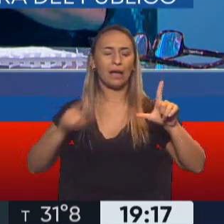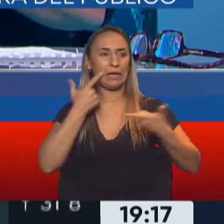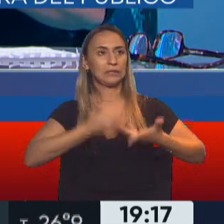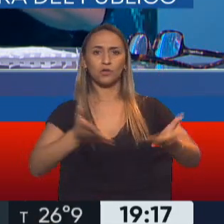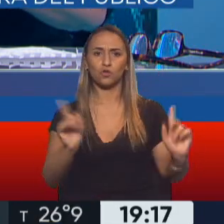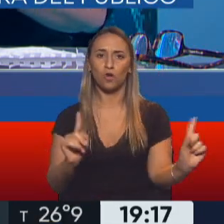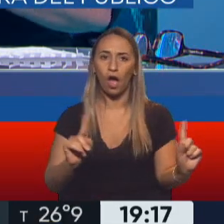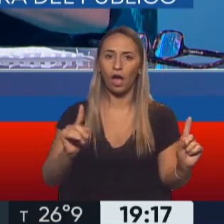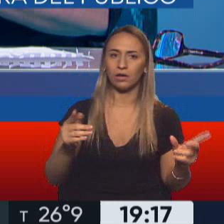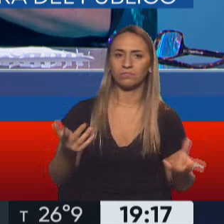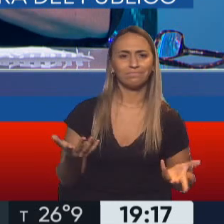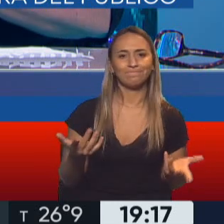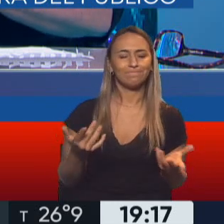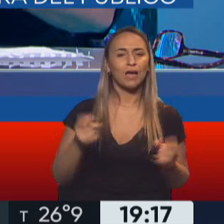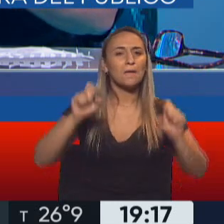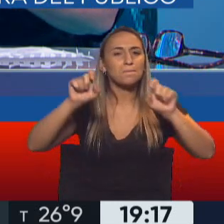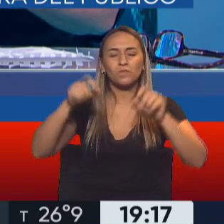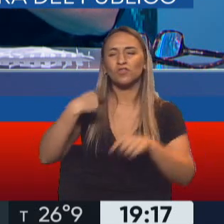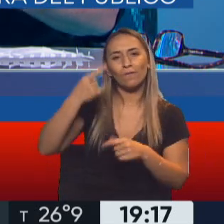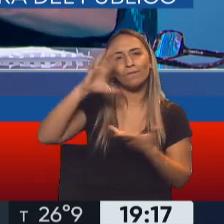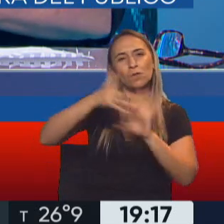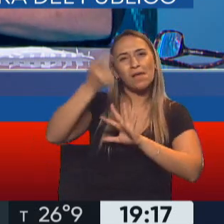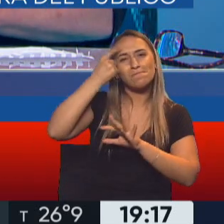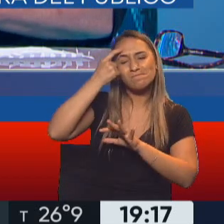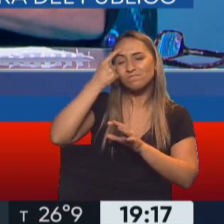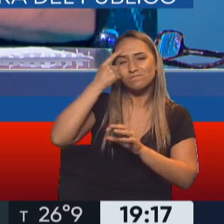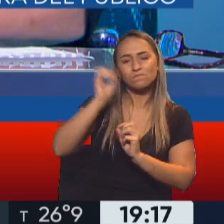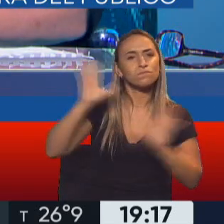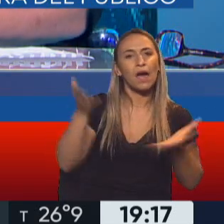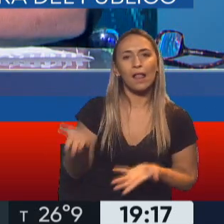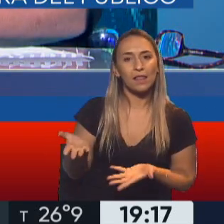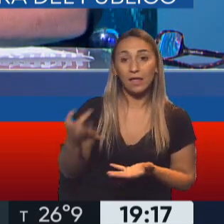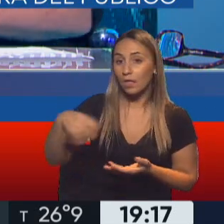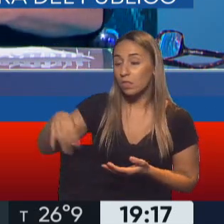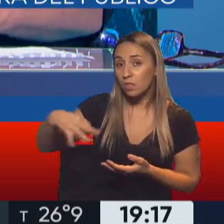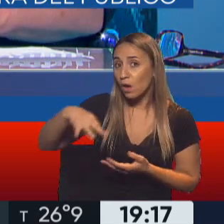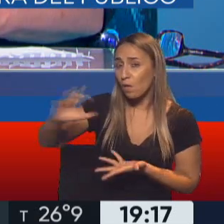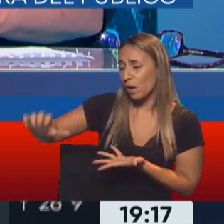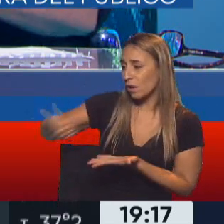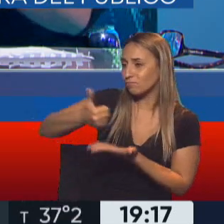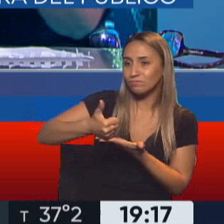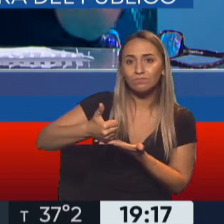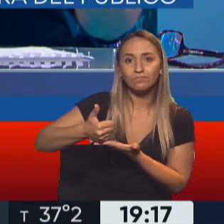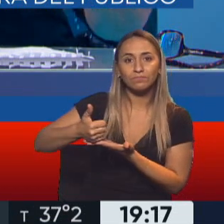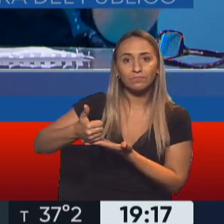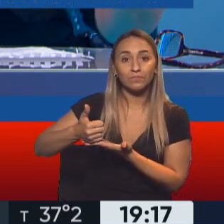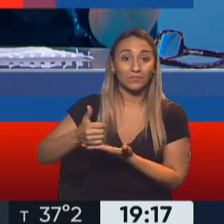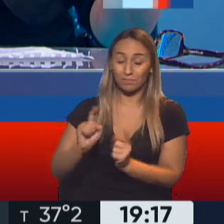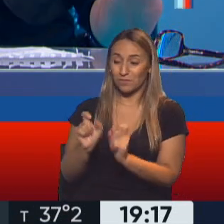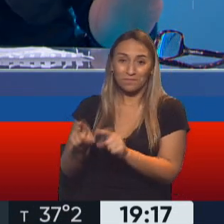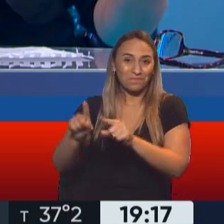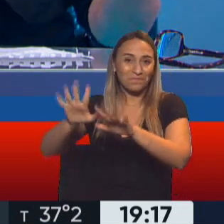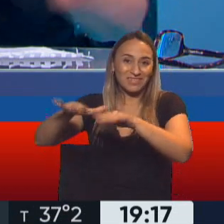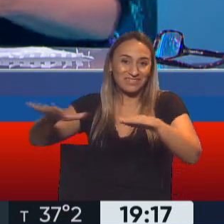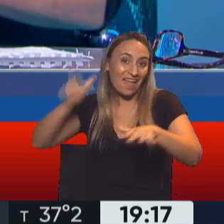hay una concepción errada acerca del espacio que deberían tener las personitas de esa